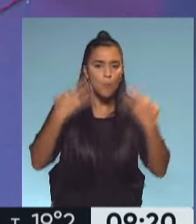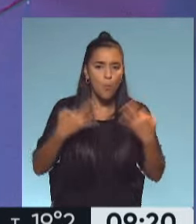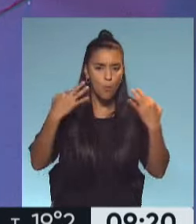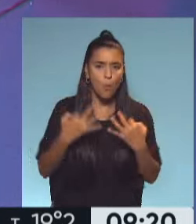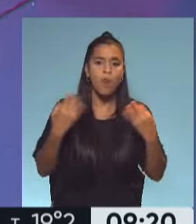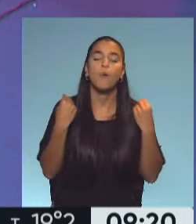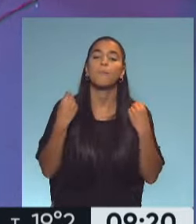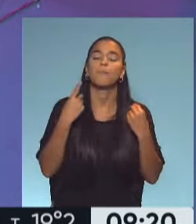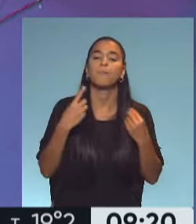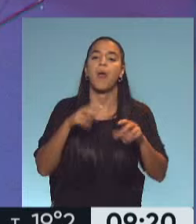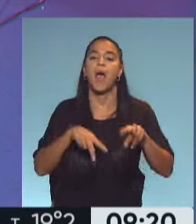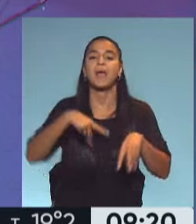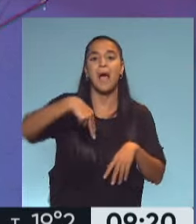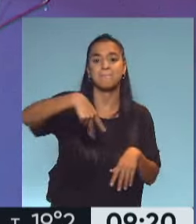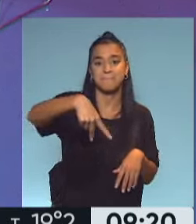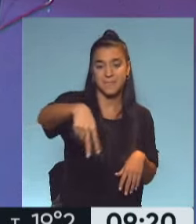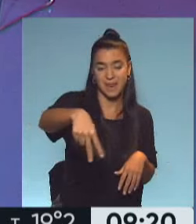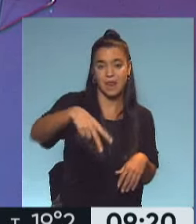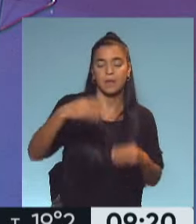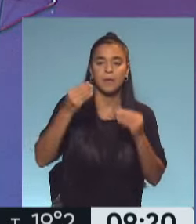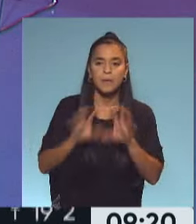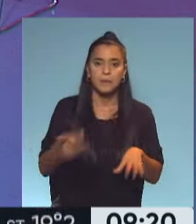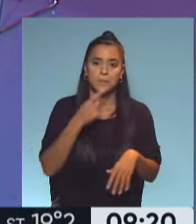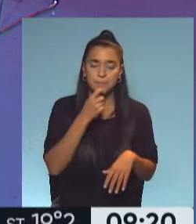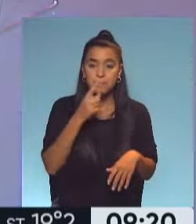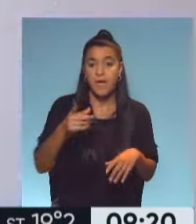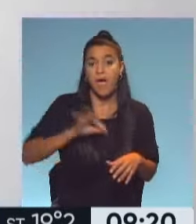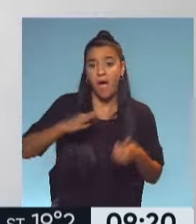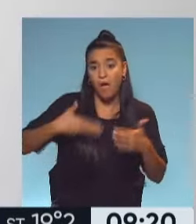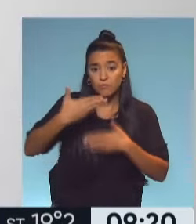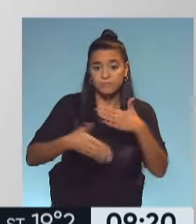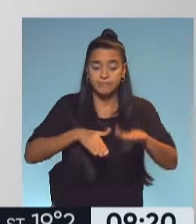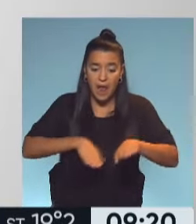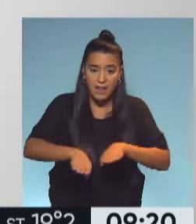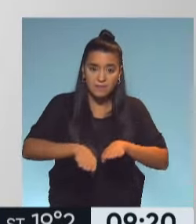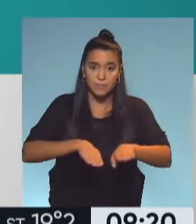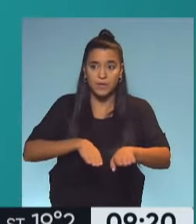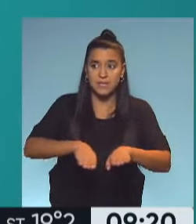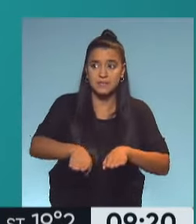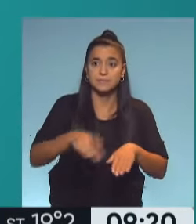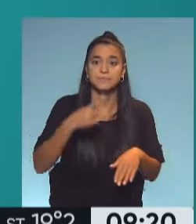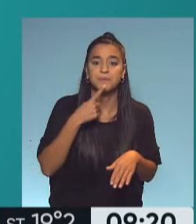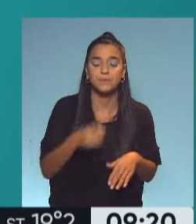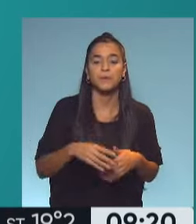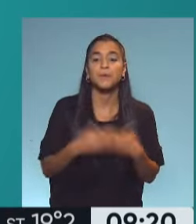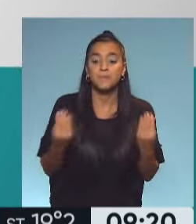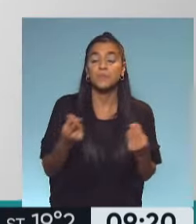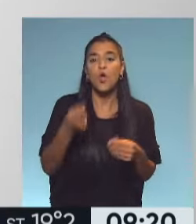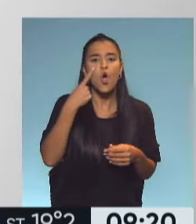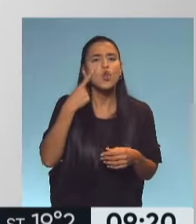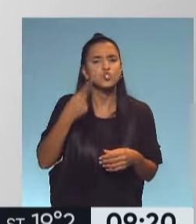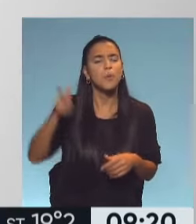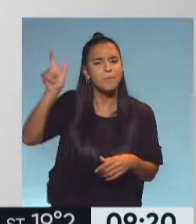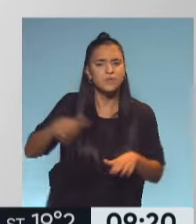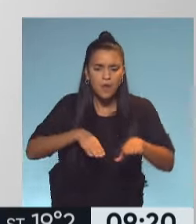para lo que es la locomoción, esto de que empezamos cuando con los años hay que arrastrar los pies. Sí. Entonces, es un ejercicio muy... Conozco una persona